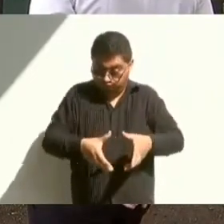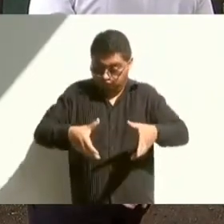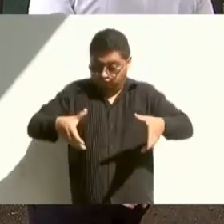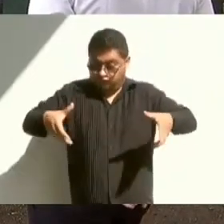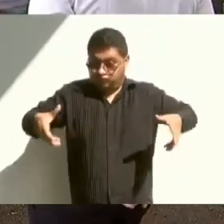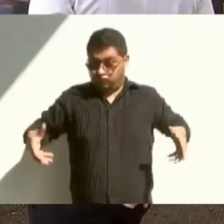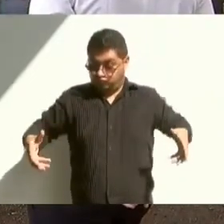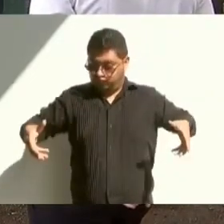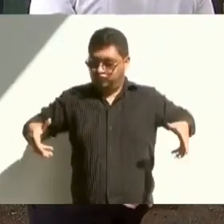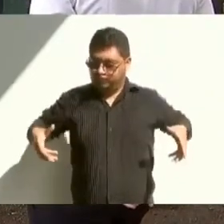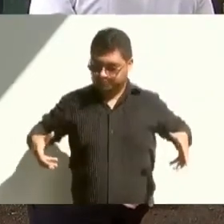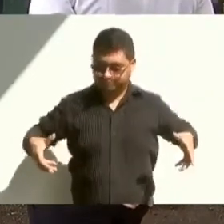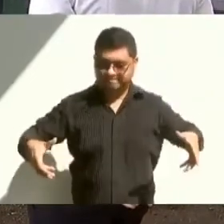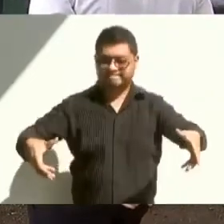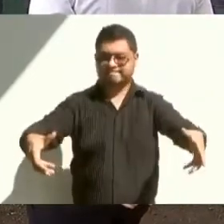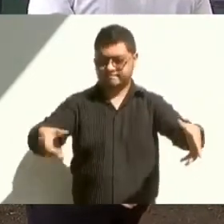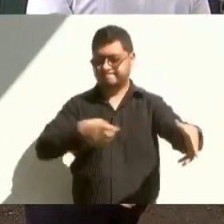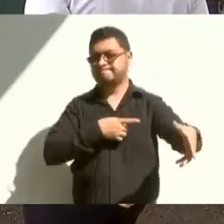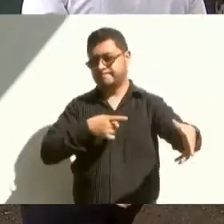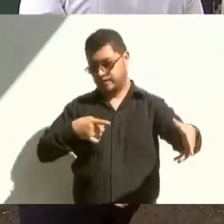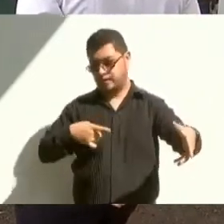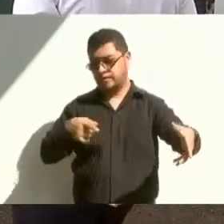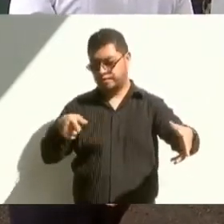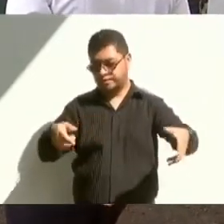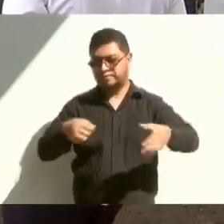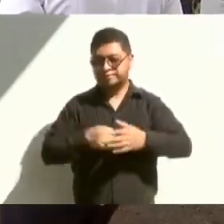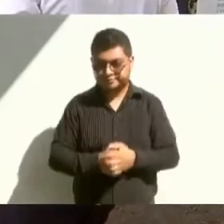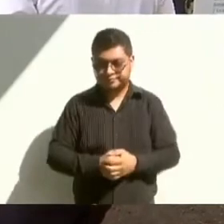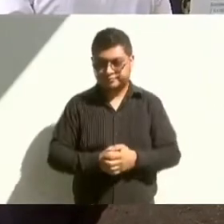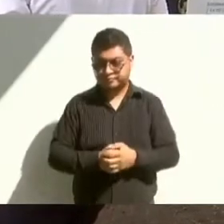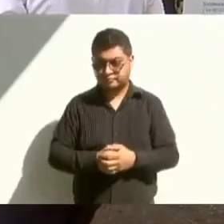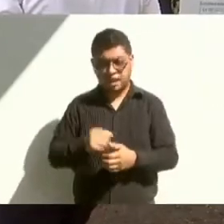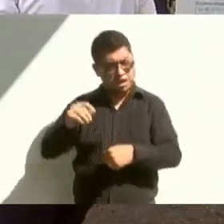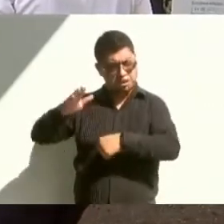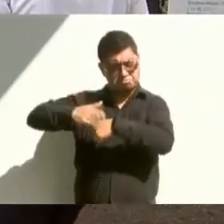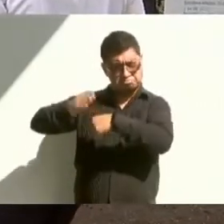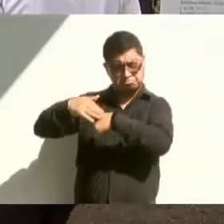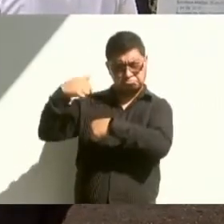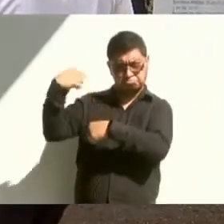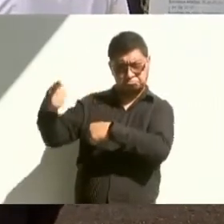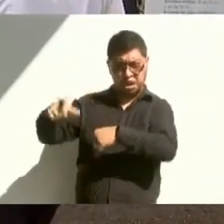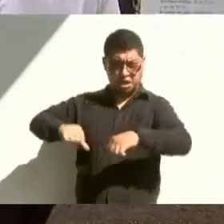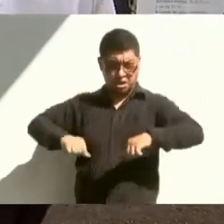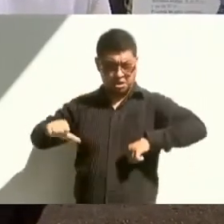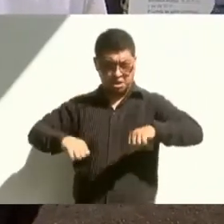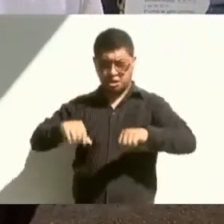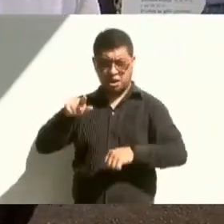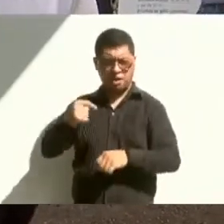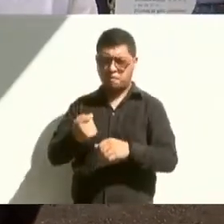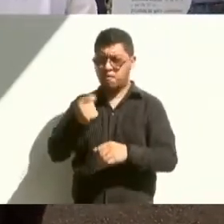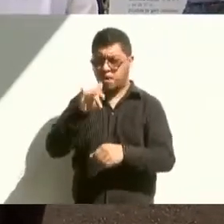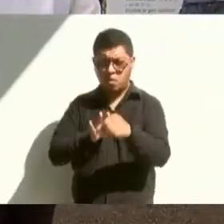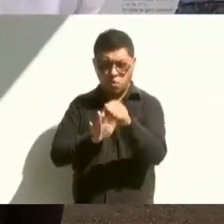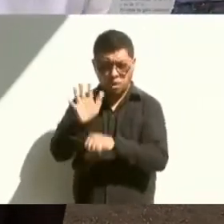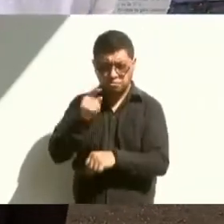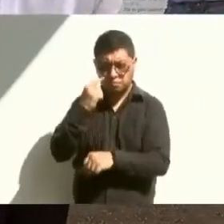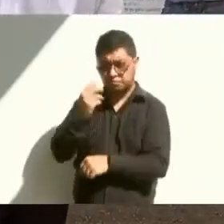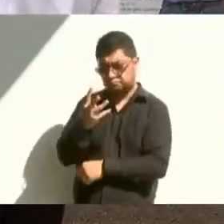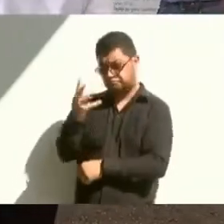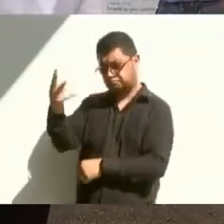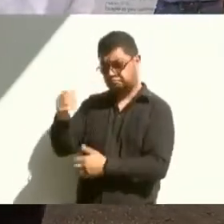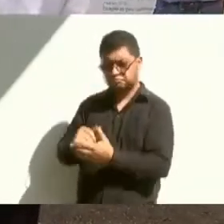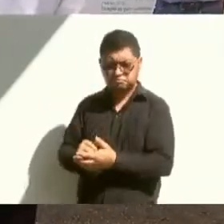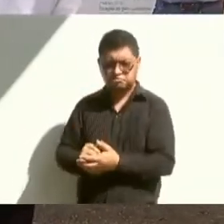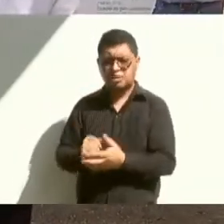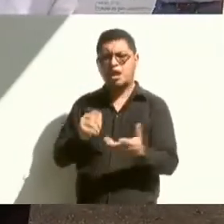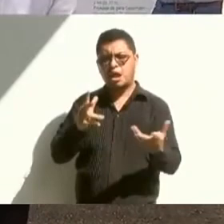Las próximas actividades, aquí las tenemos, es complementar lo de los subtramos, la soportación de los